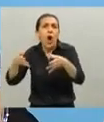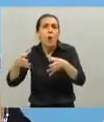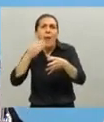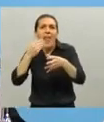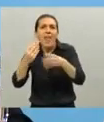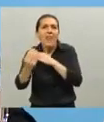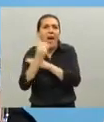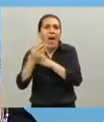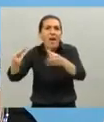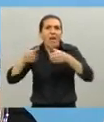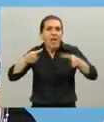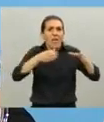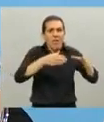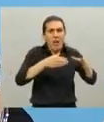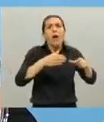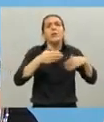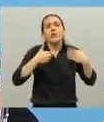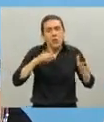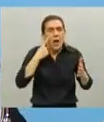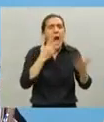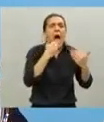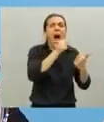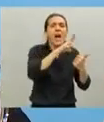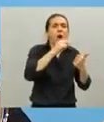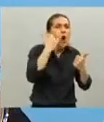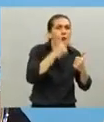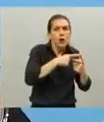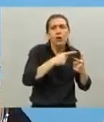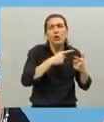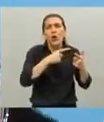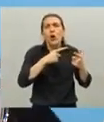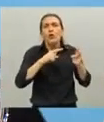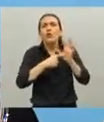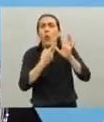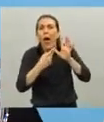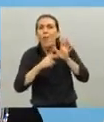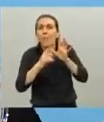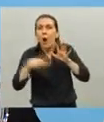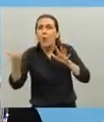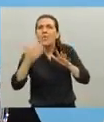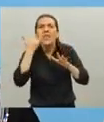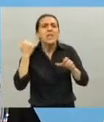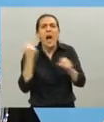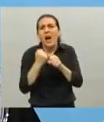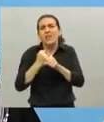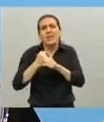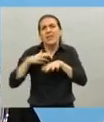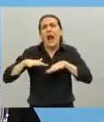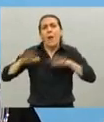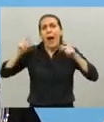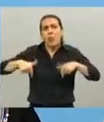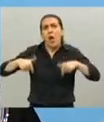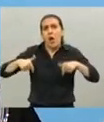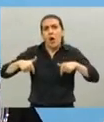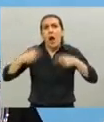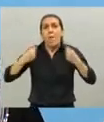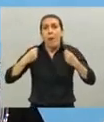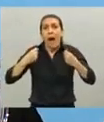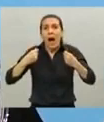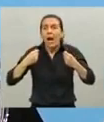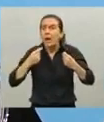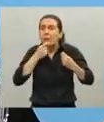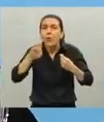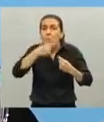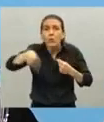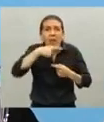Y ya estamos trabajando con Daniel Arroyo, con la ciudad y con la provincia, para aumentar lo que